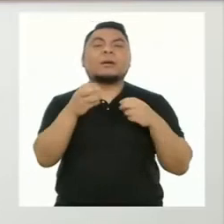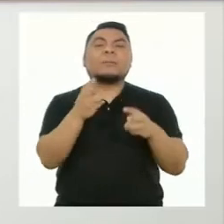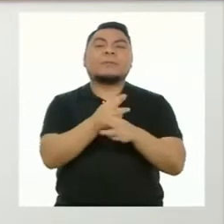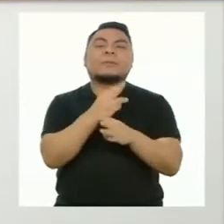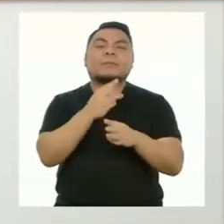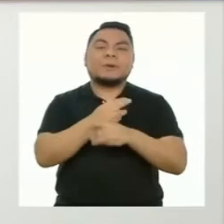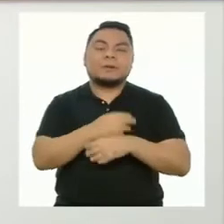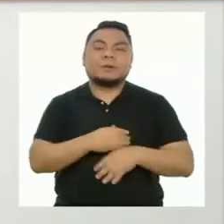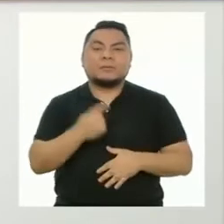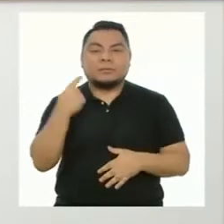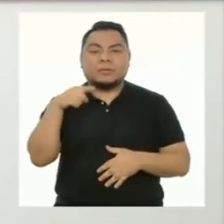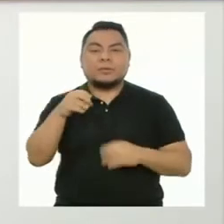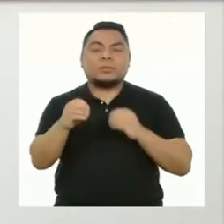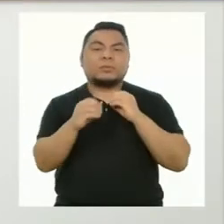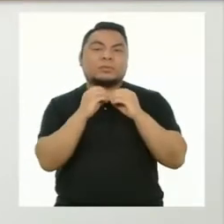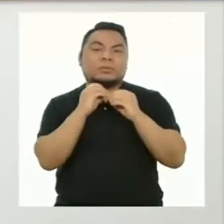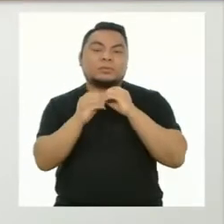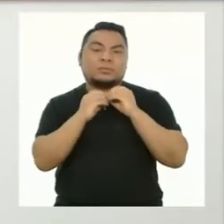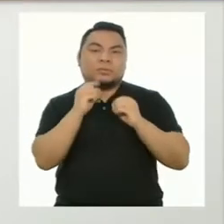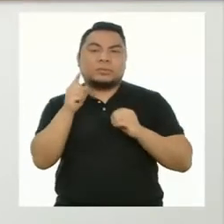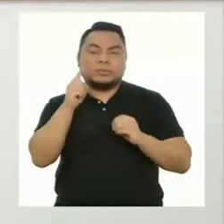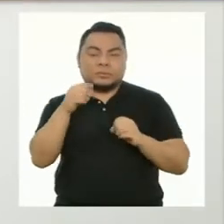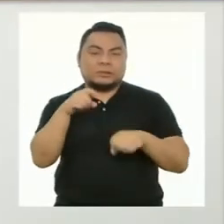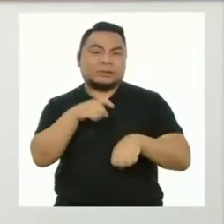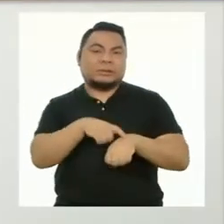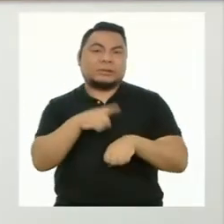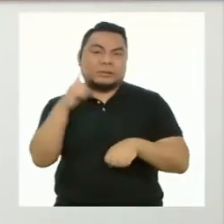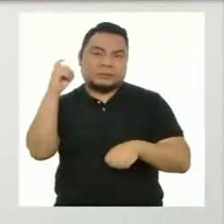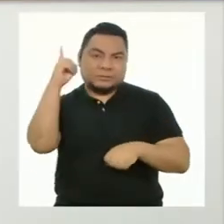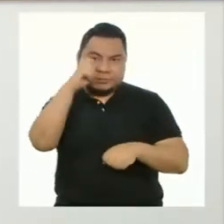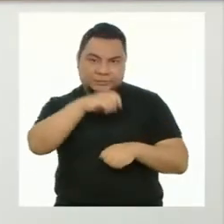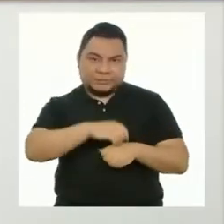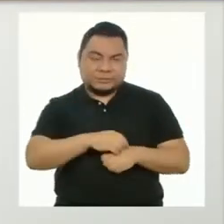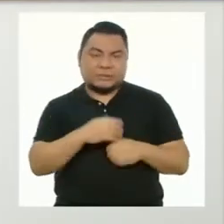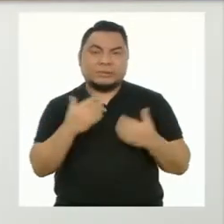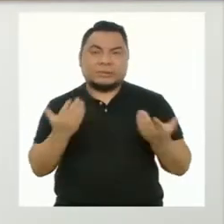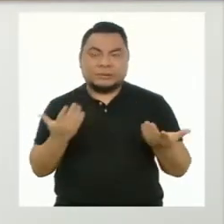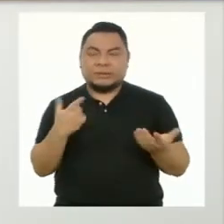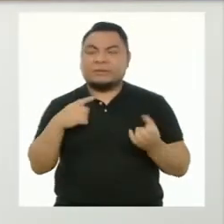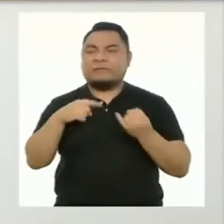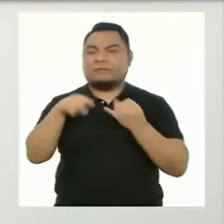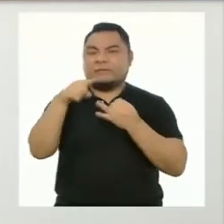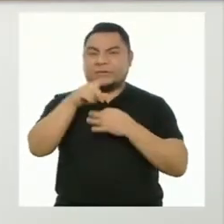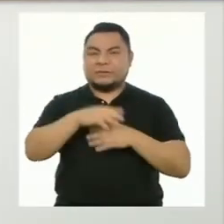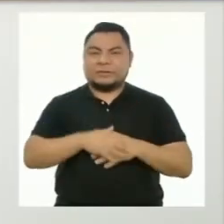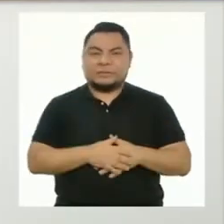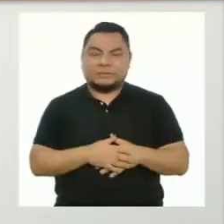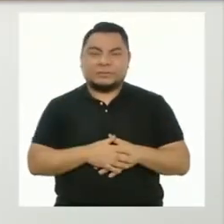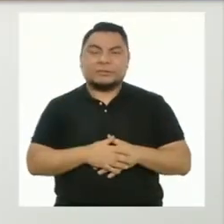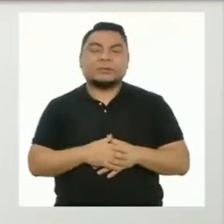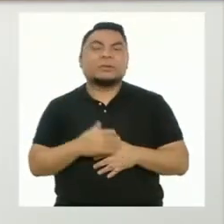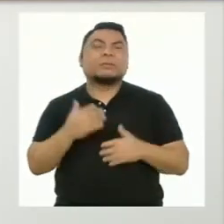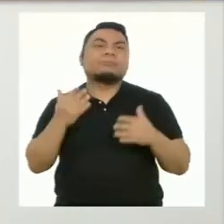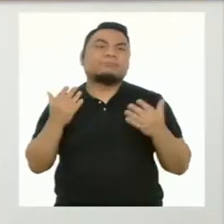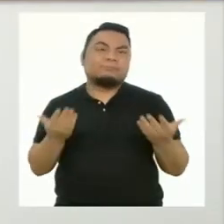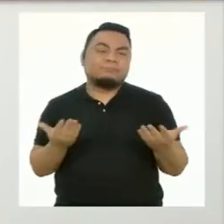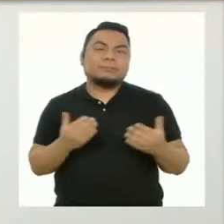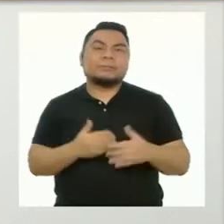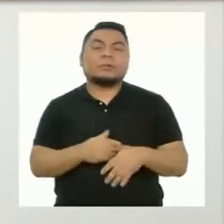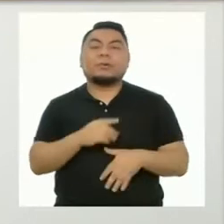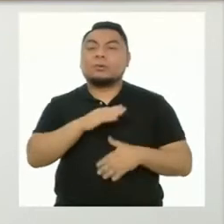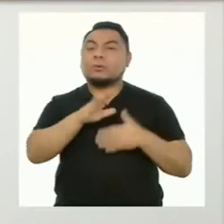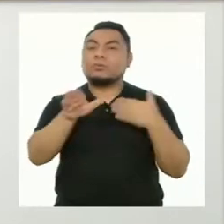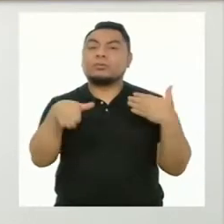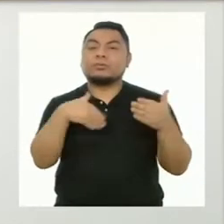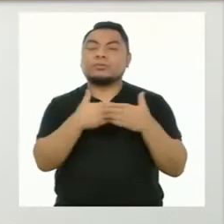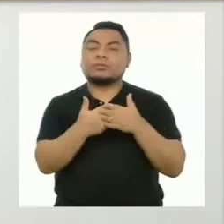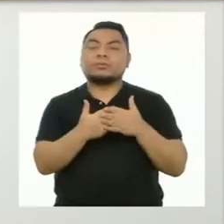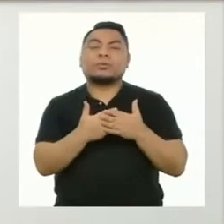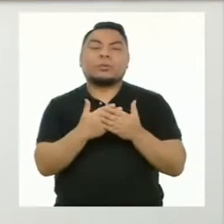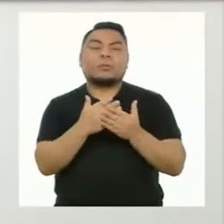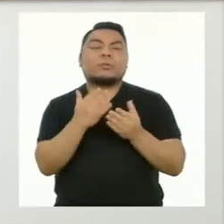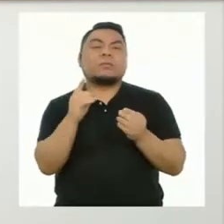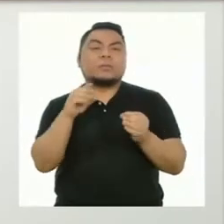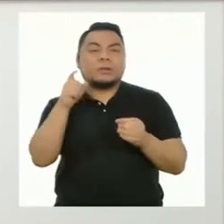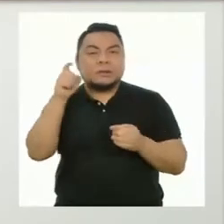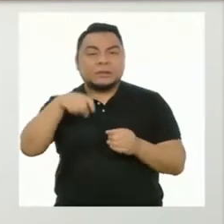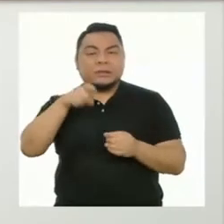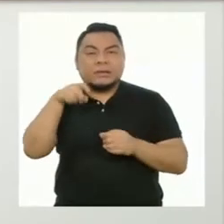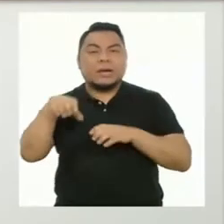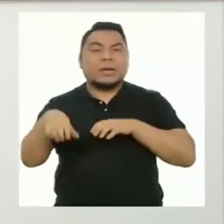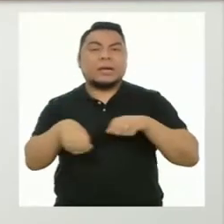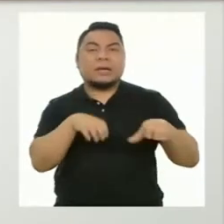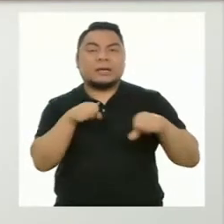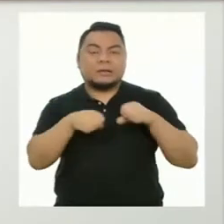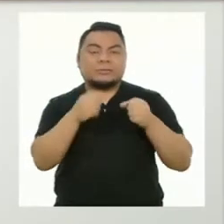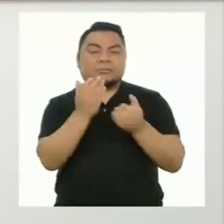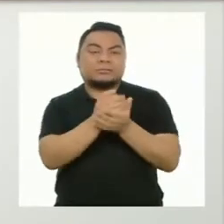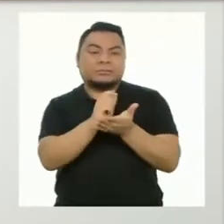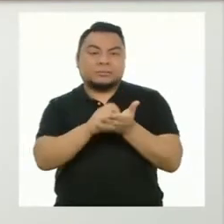matemáticos para solucionar una situación problemática, etc. Es decir, todos los productos que han venido